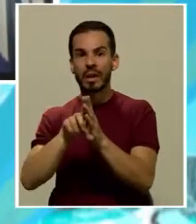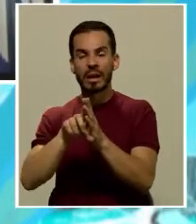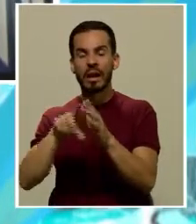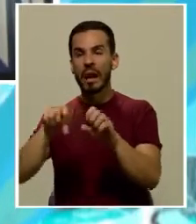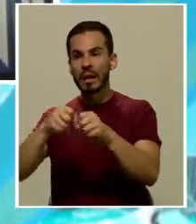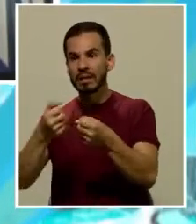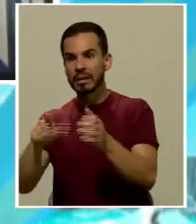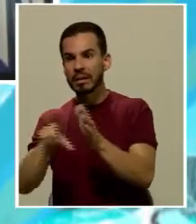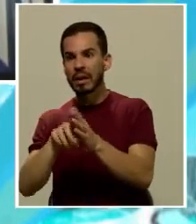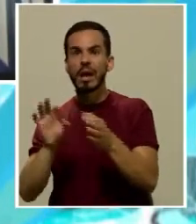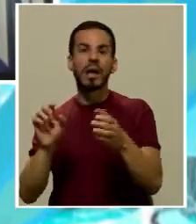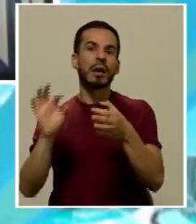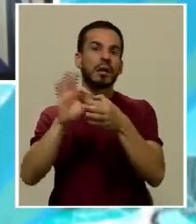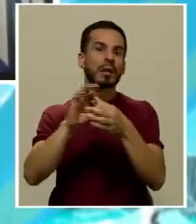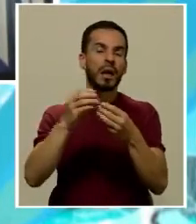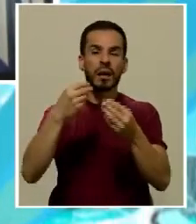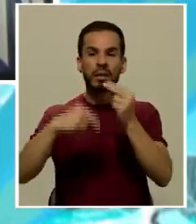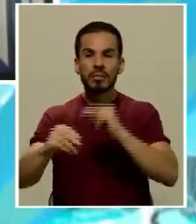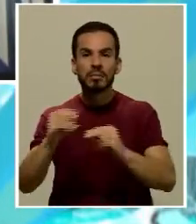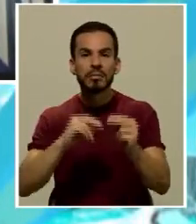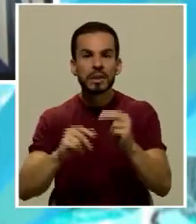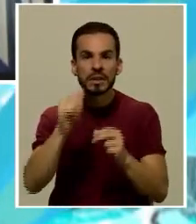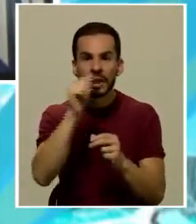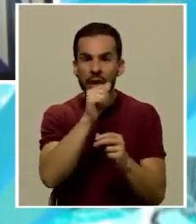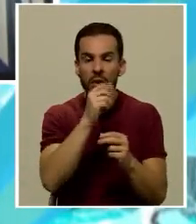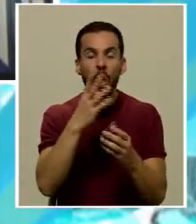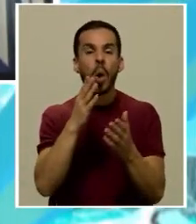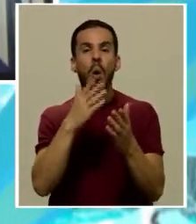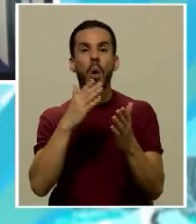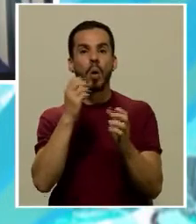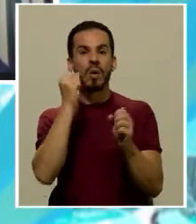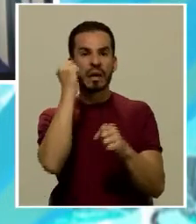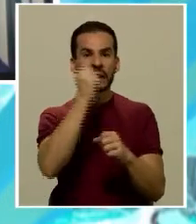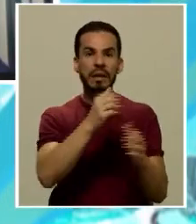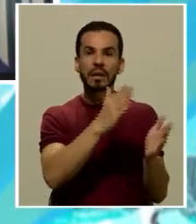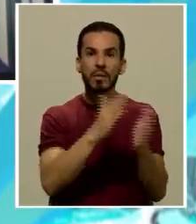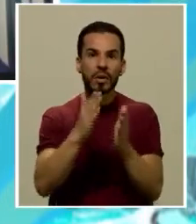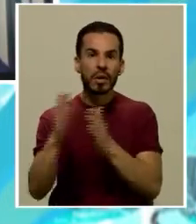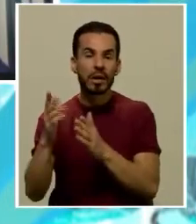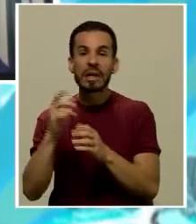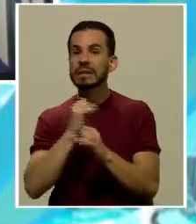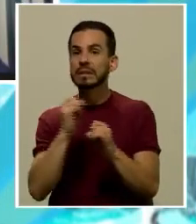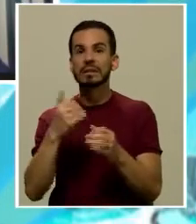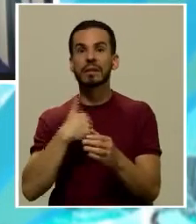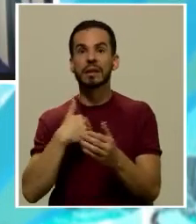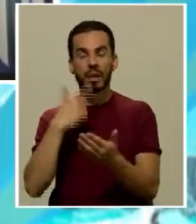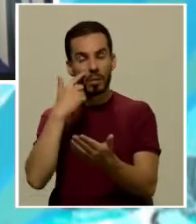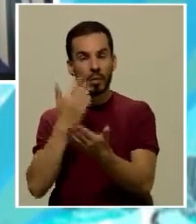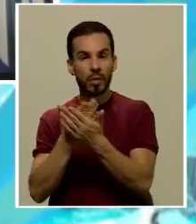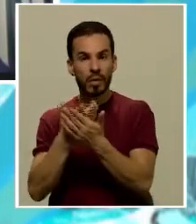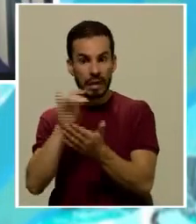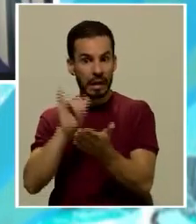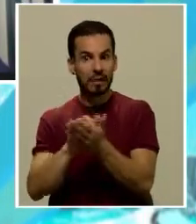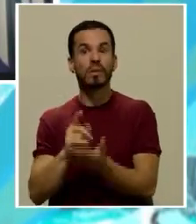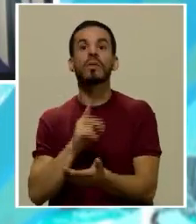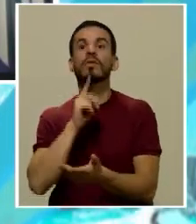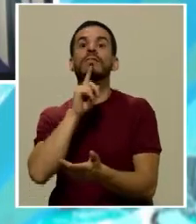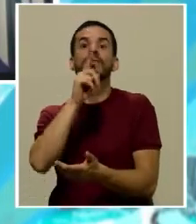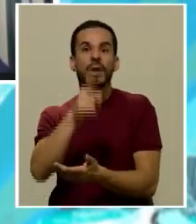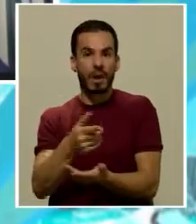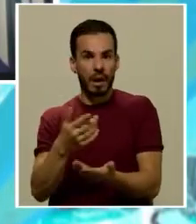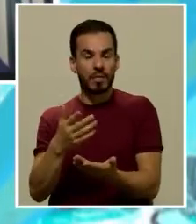ligada al narcotráfico o al crimen organizado, pero sin tener pruebas de que eso efectivamente ocurrió.